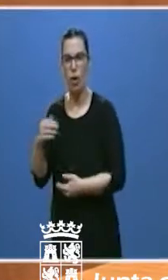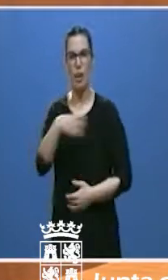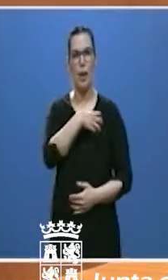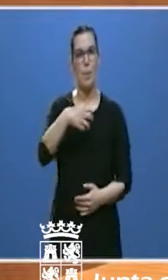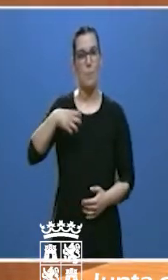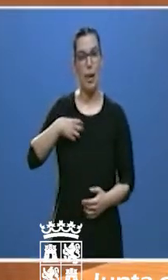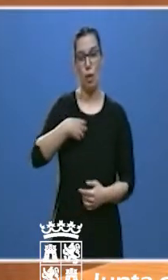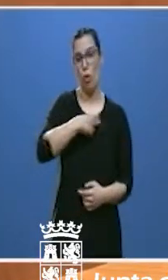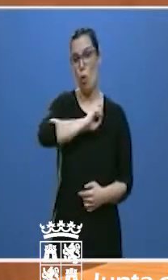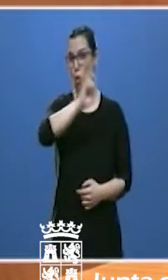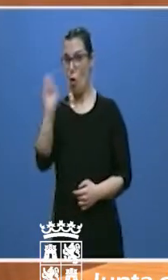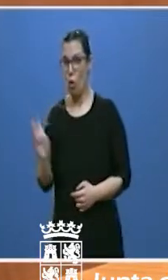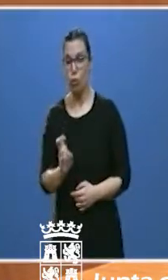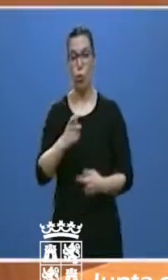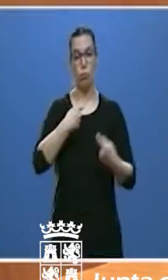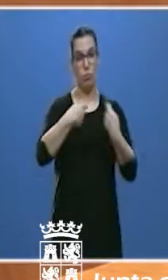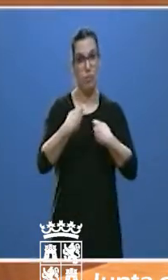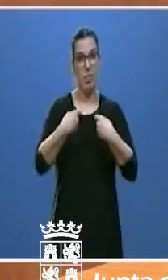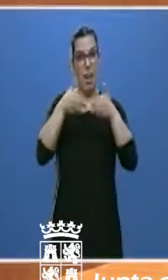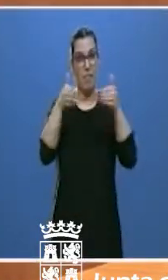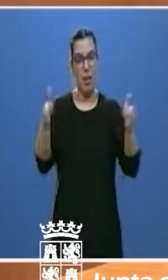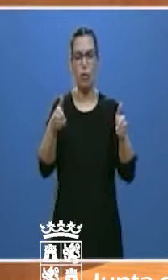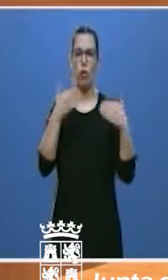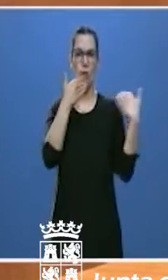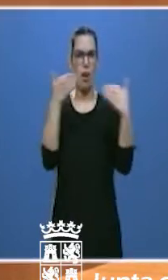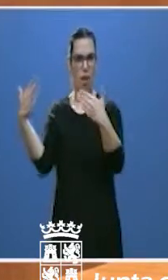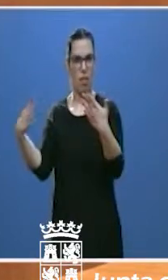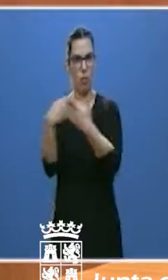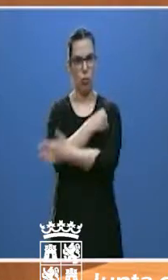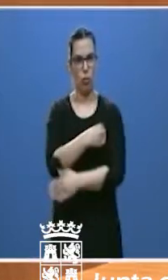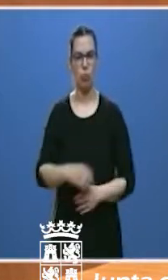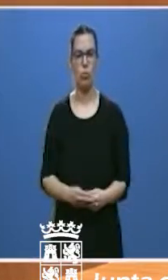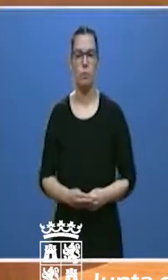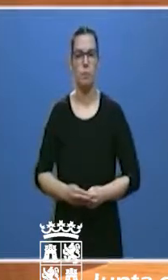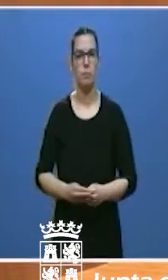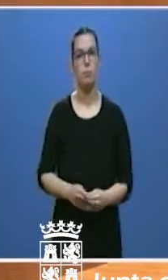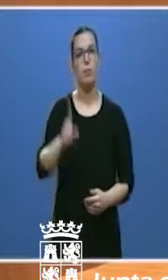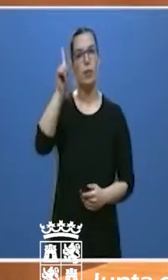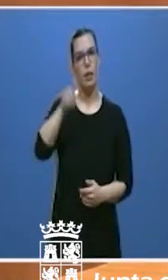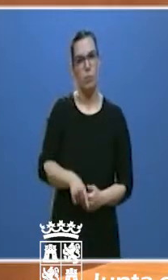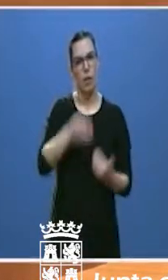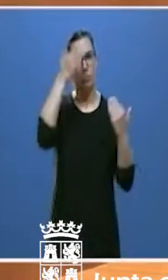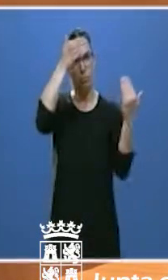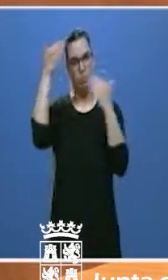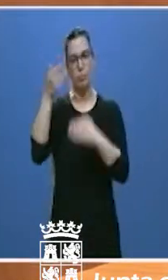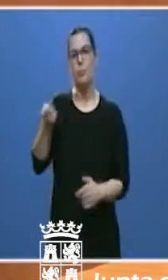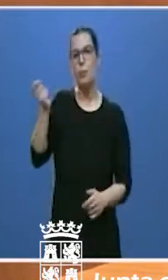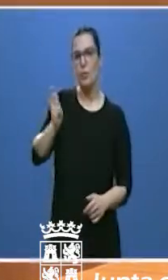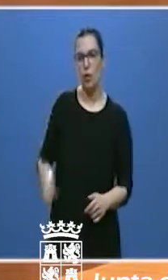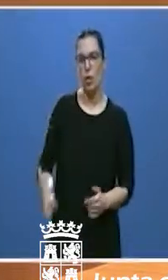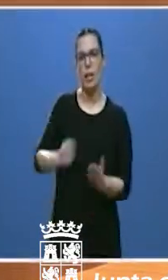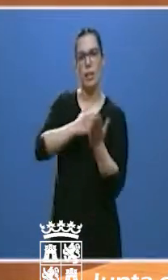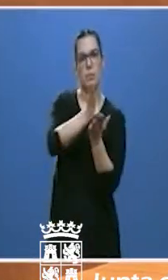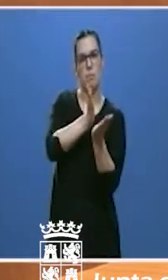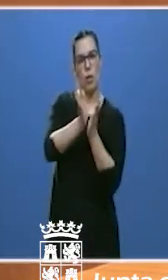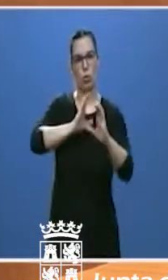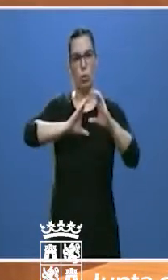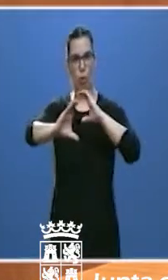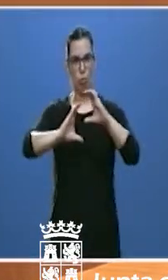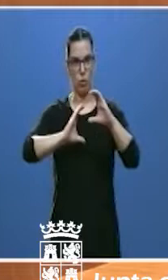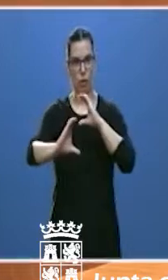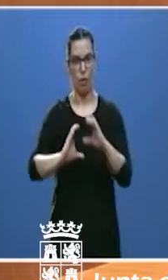que están abiertos al público. Palabras de elogio también a los profesionales de los medios de comunicación